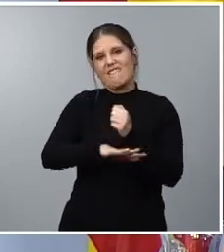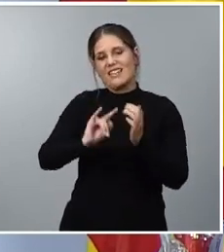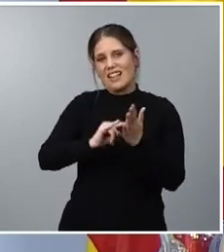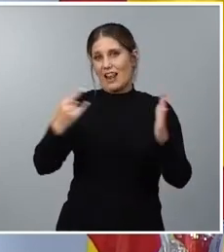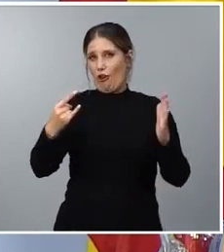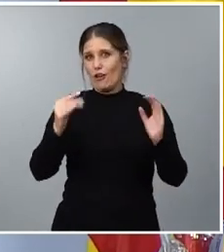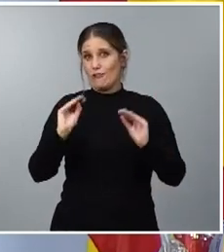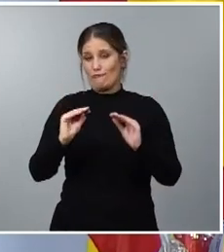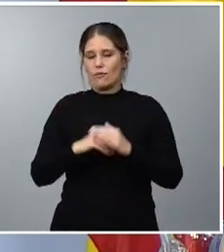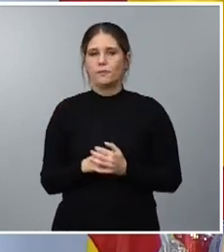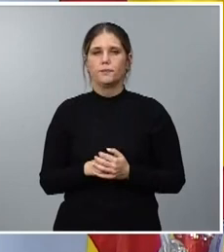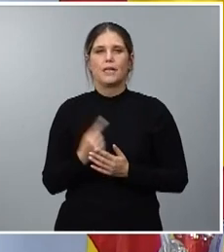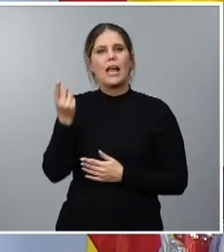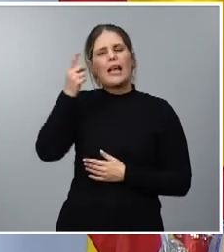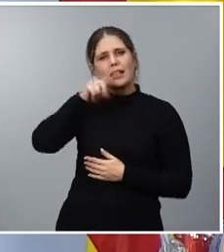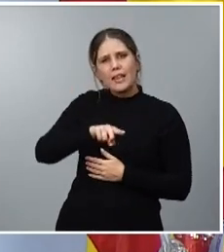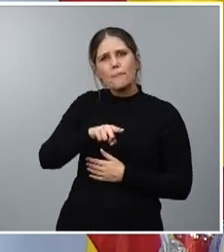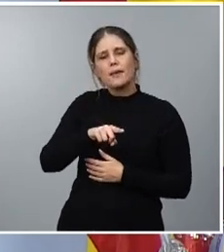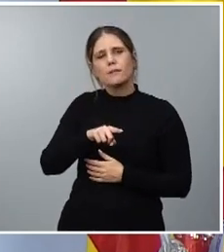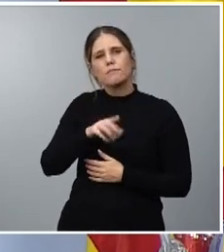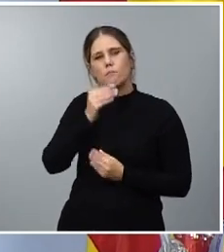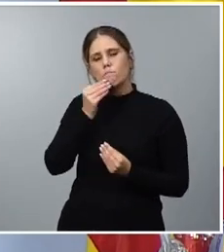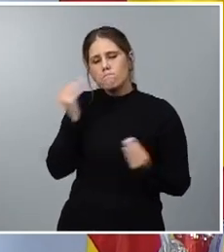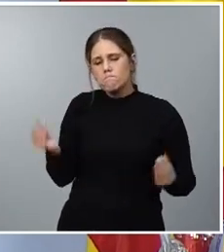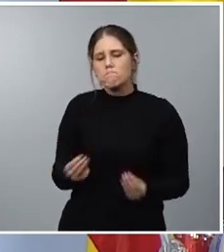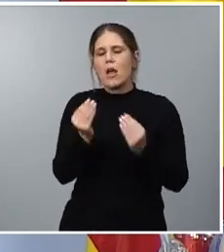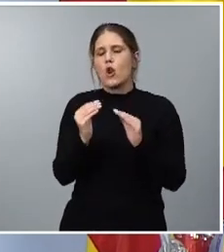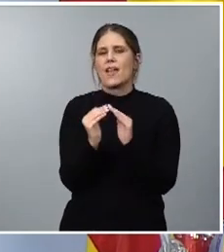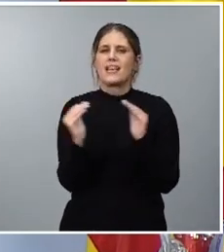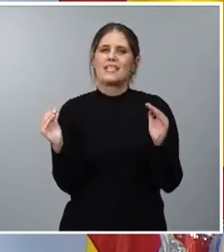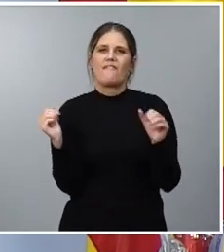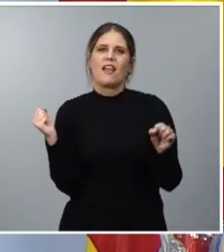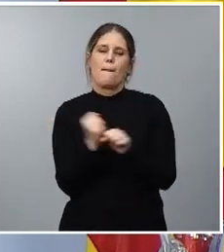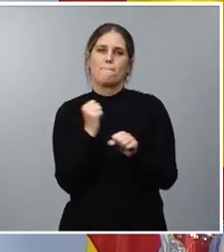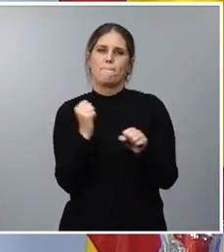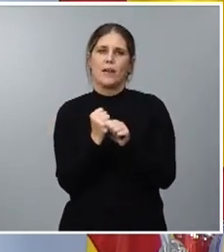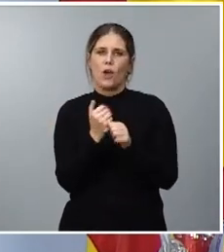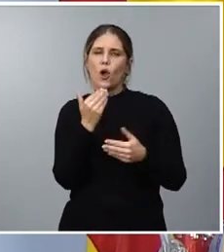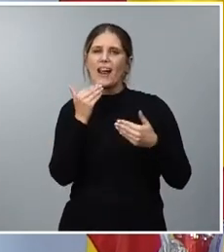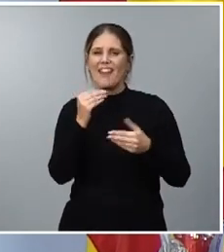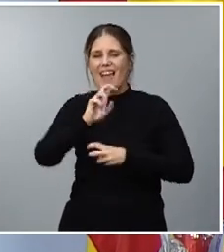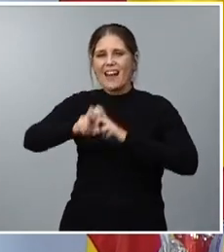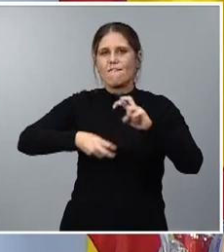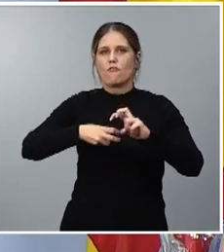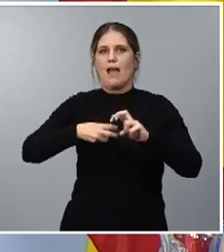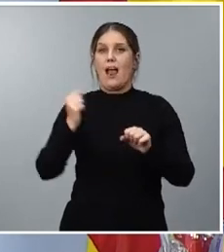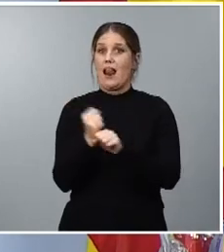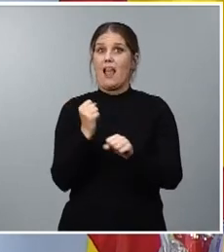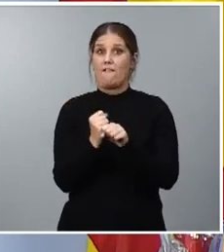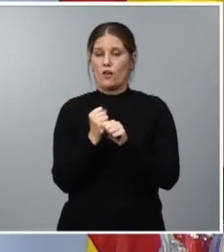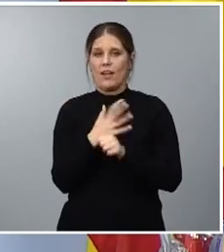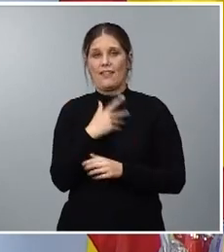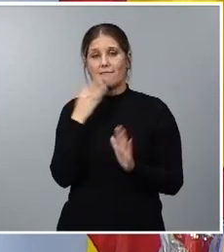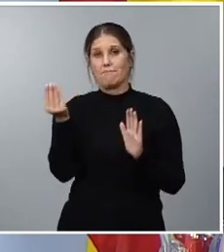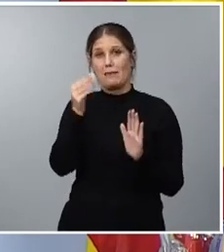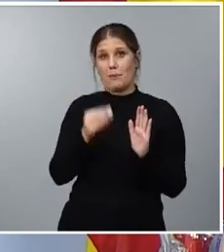también por el comportamiento mejor de la estabilidad en el empleo fruto de la reforma laboral con los incrementos que